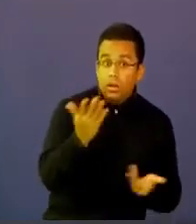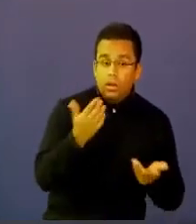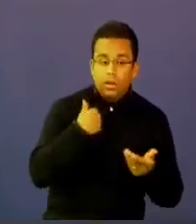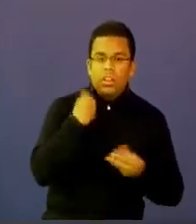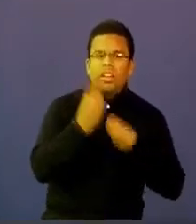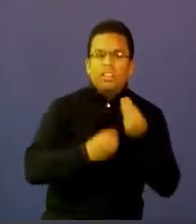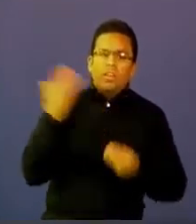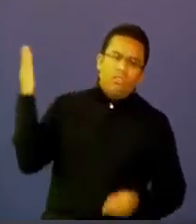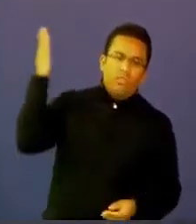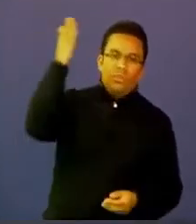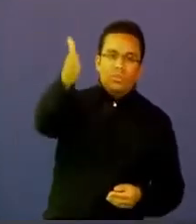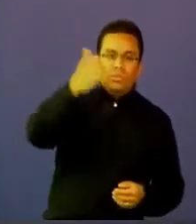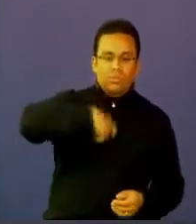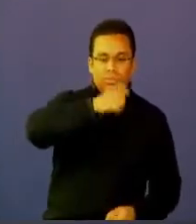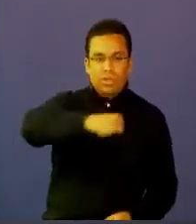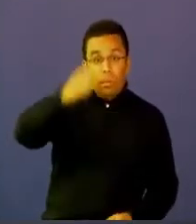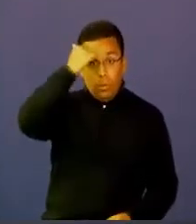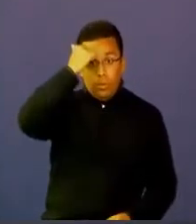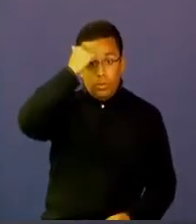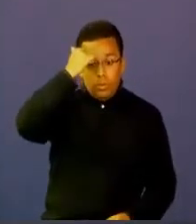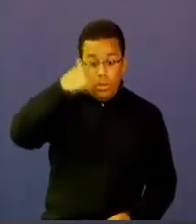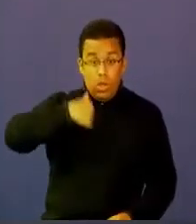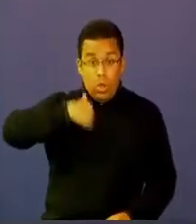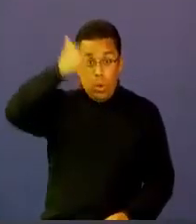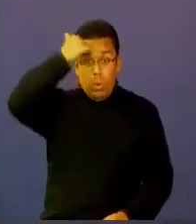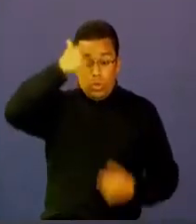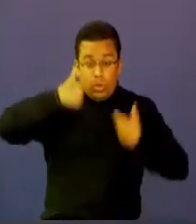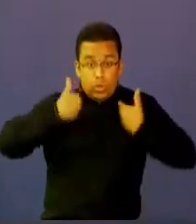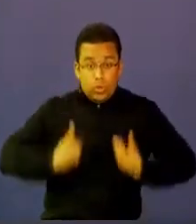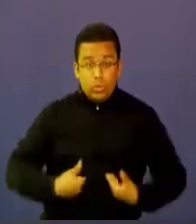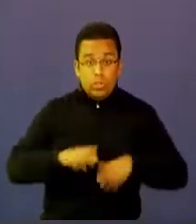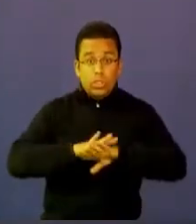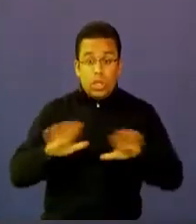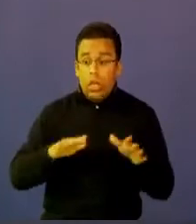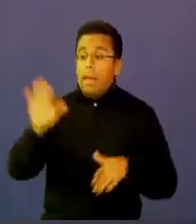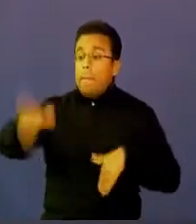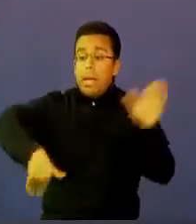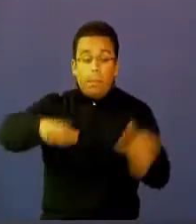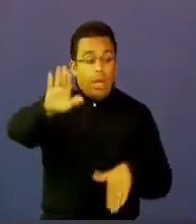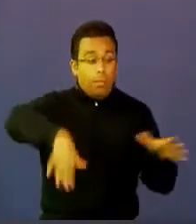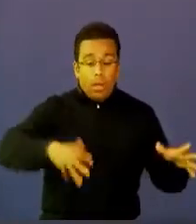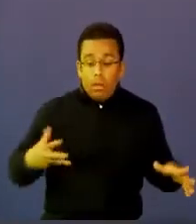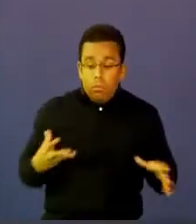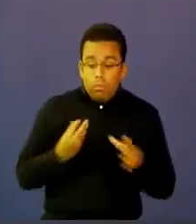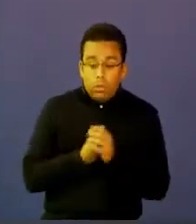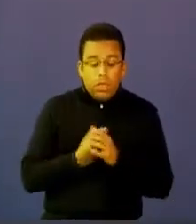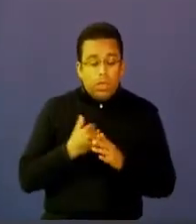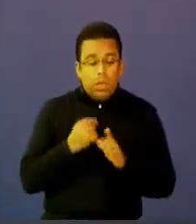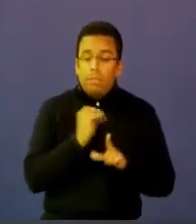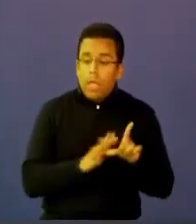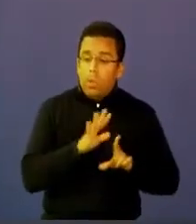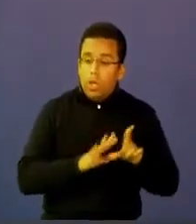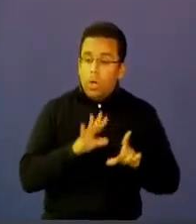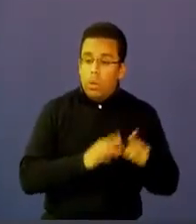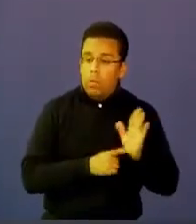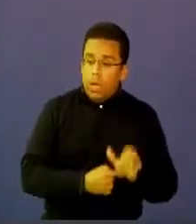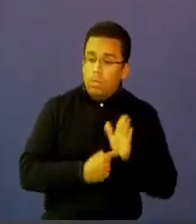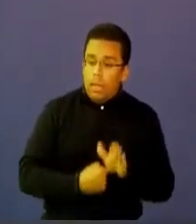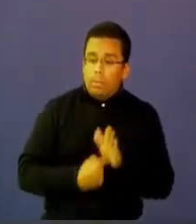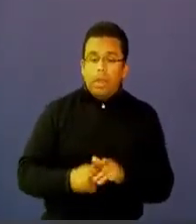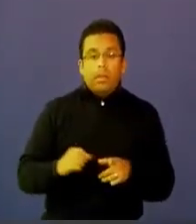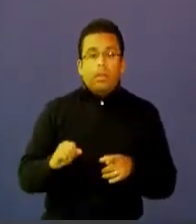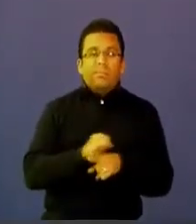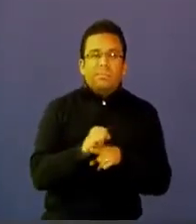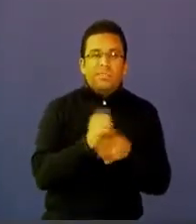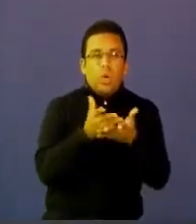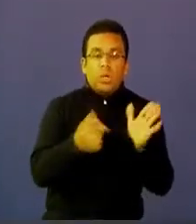en el futuro de los profesores. Los profesores no solo se tienen que volver integradores y consumidores de estos videos, de estos ejercicios, no solo